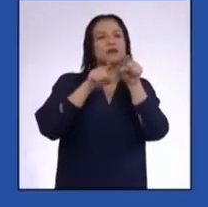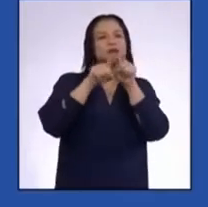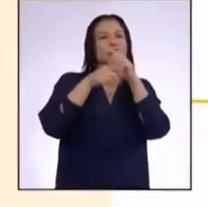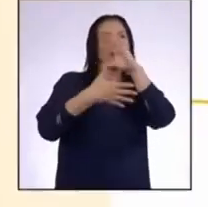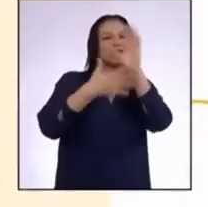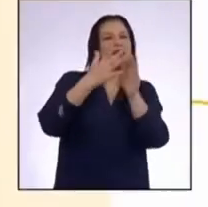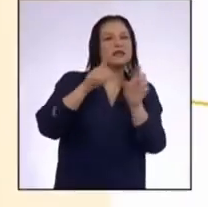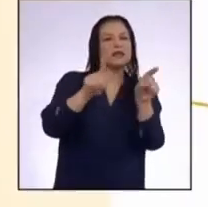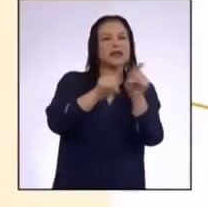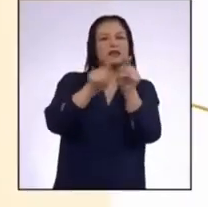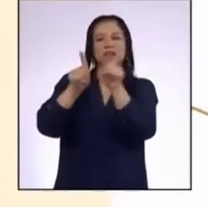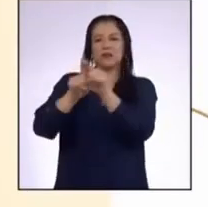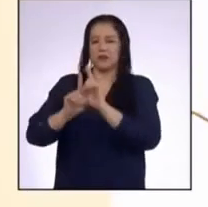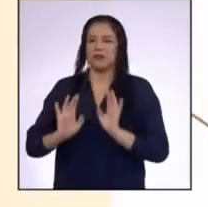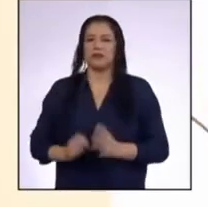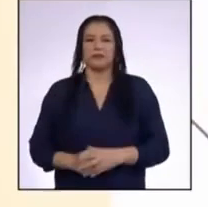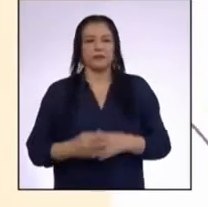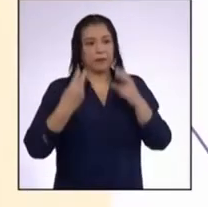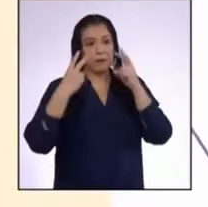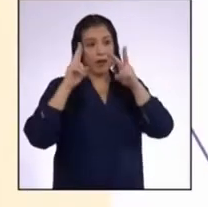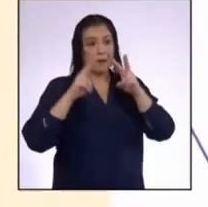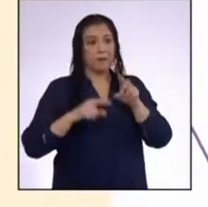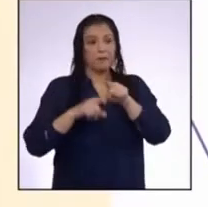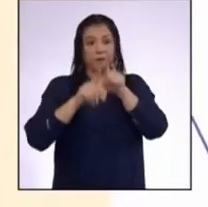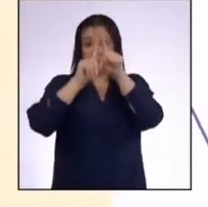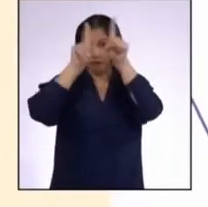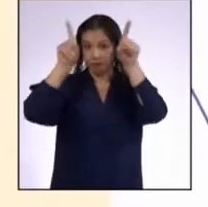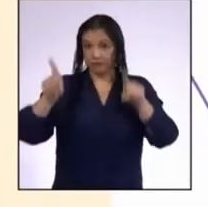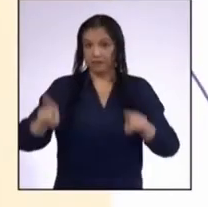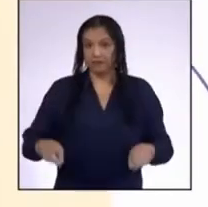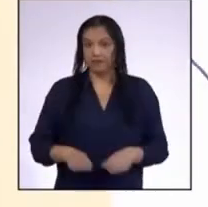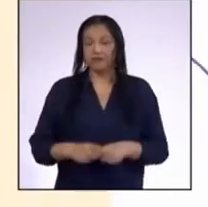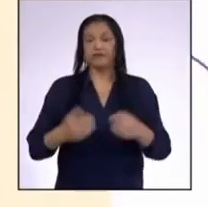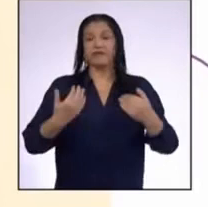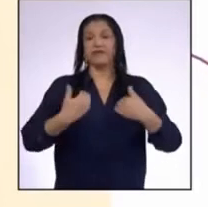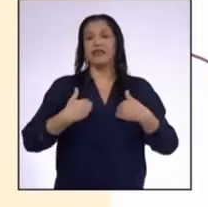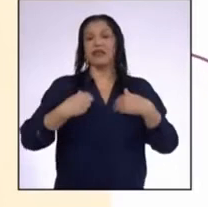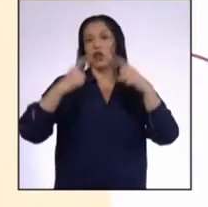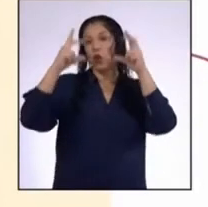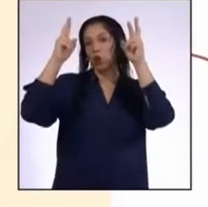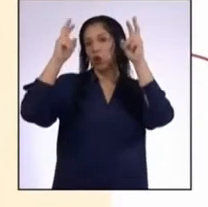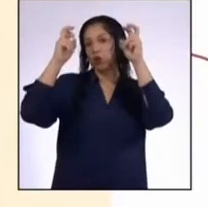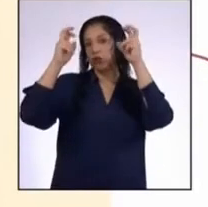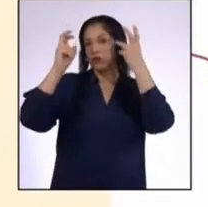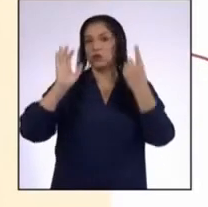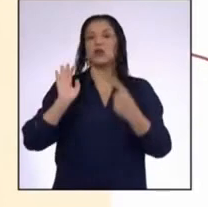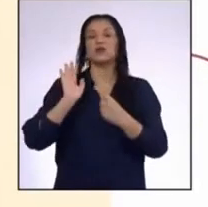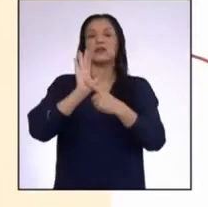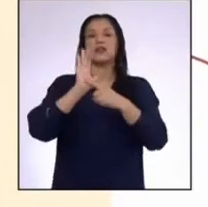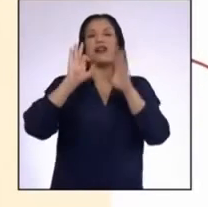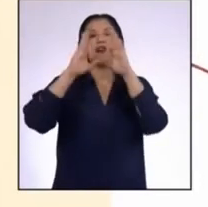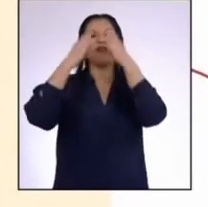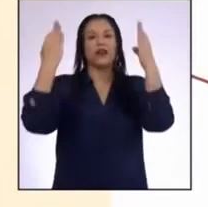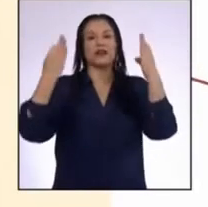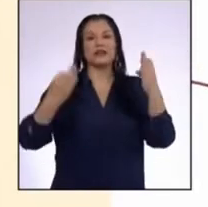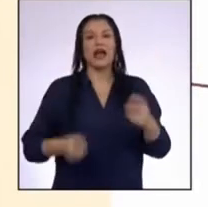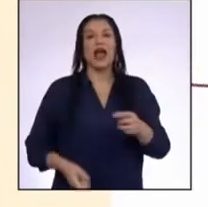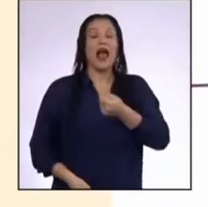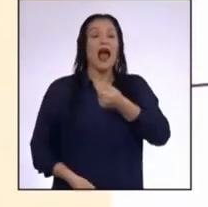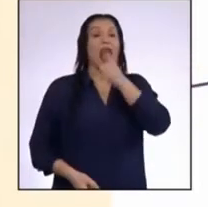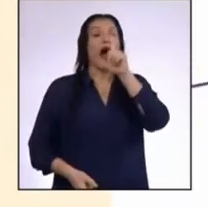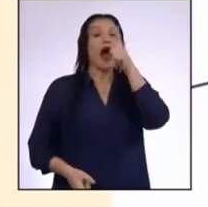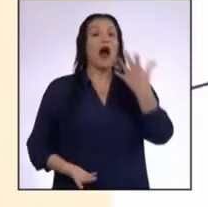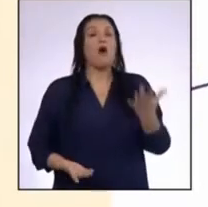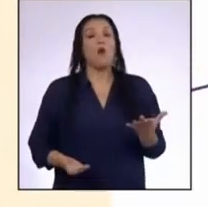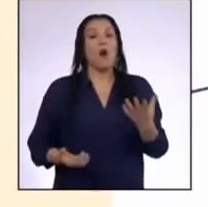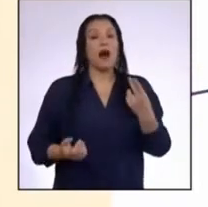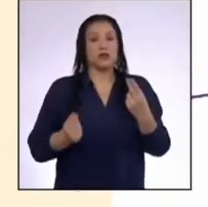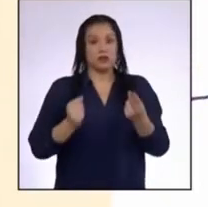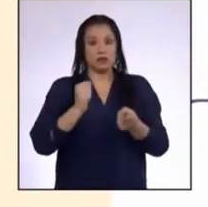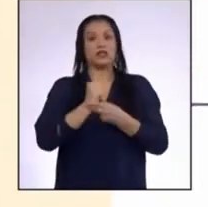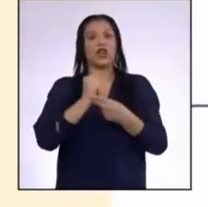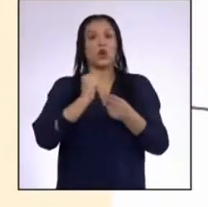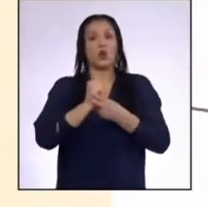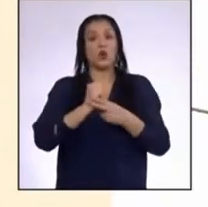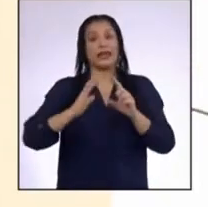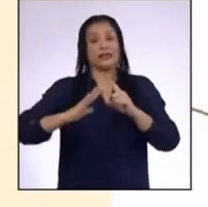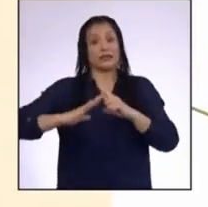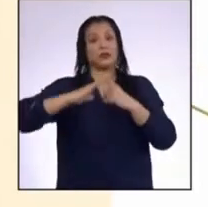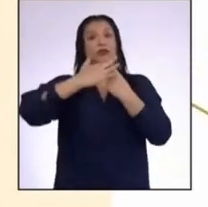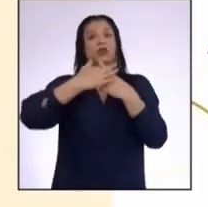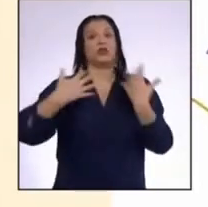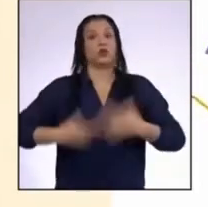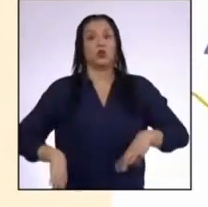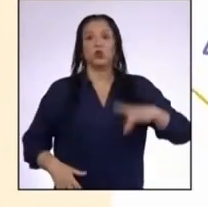Veamos Esta infografía tiene un título en el que sobresale la frase El agua, segura en situaciones de